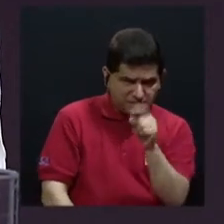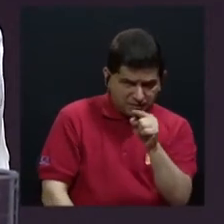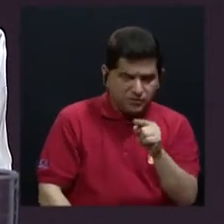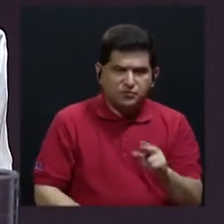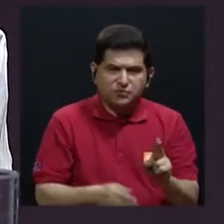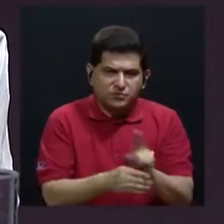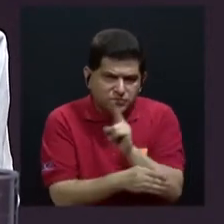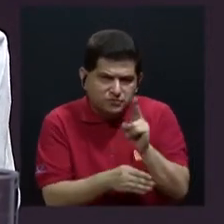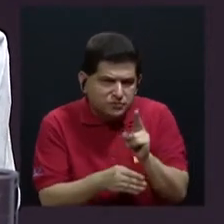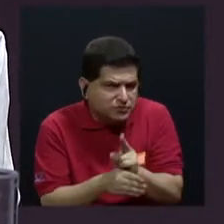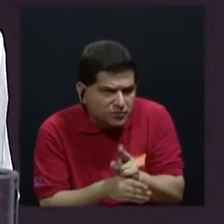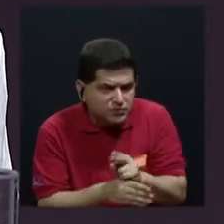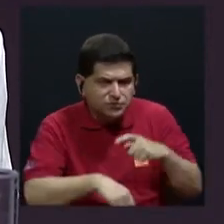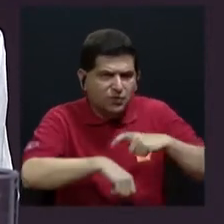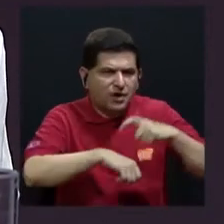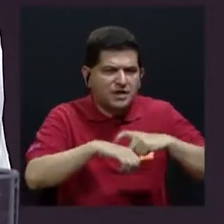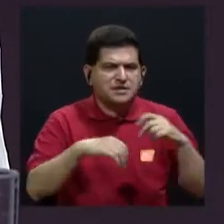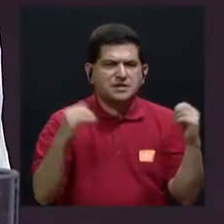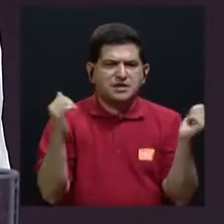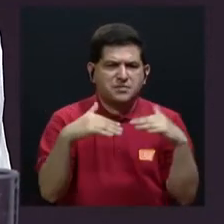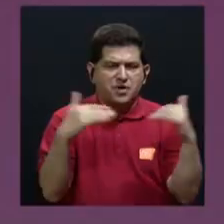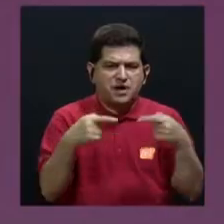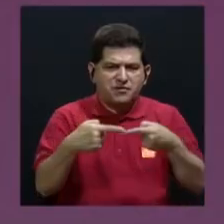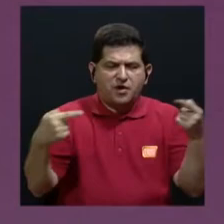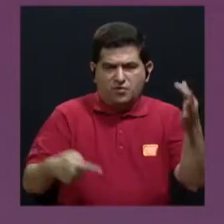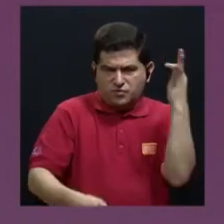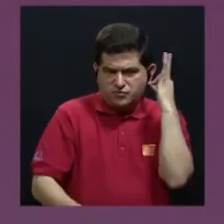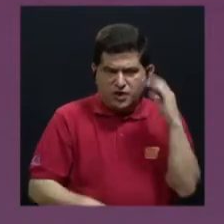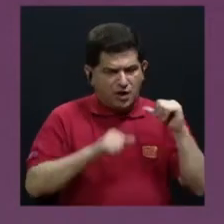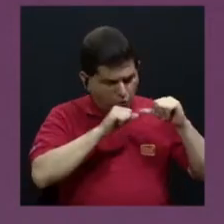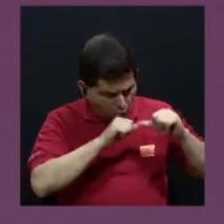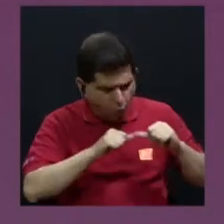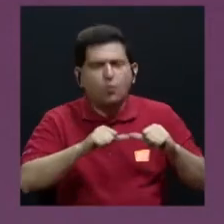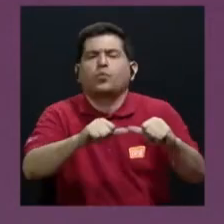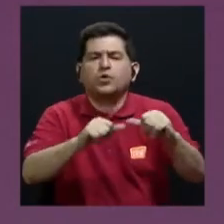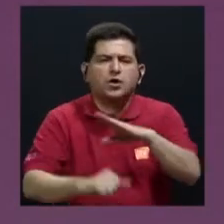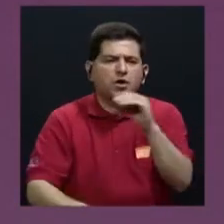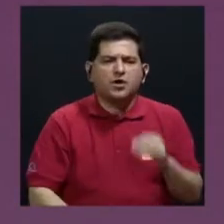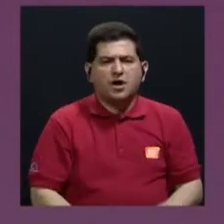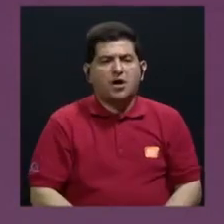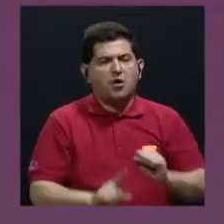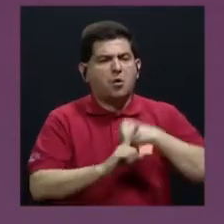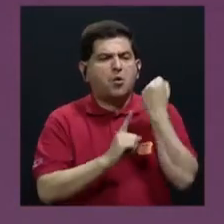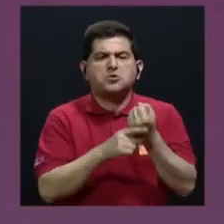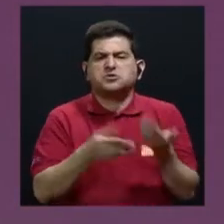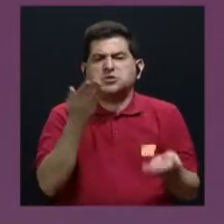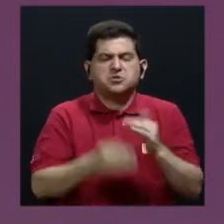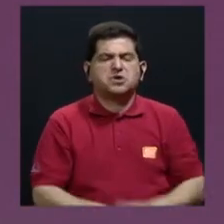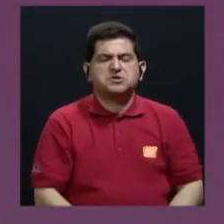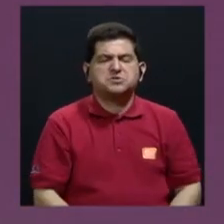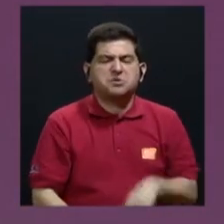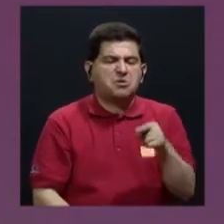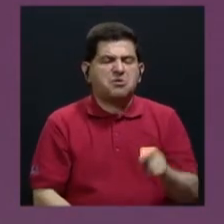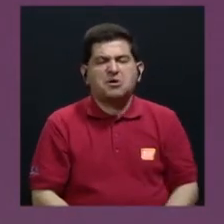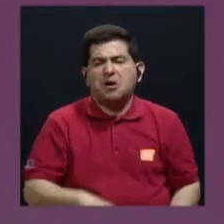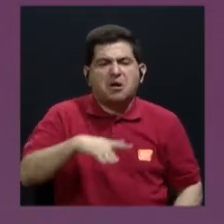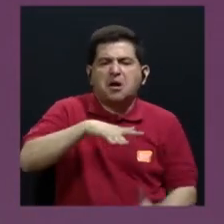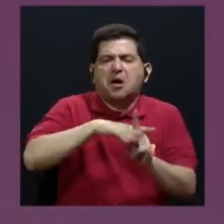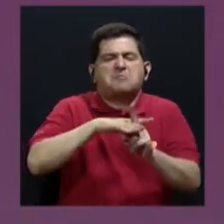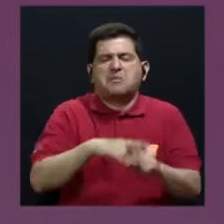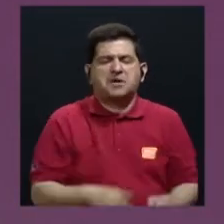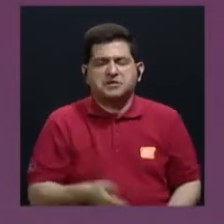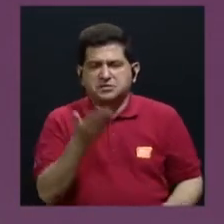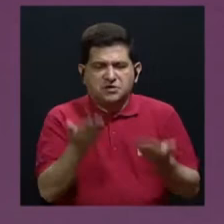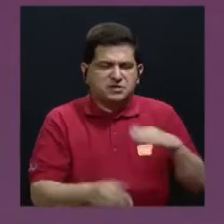¿fue utilizada durante la guerra contra las mujeres de forma constante o fue algo casual y local en Sepúr